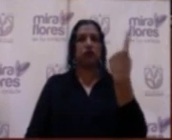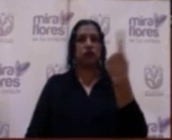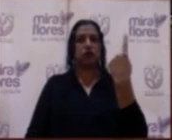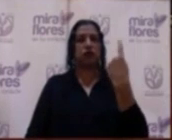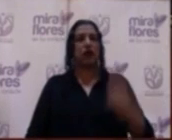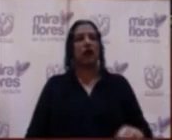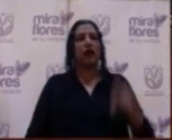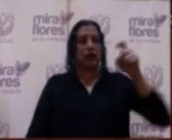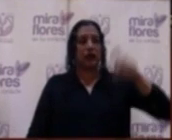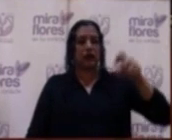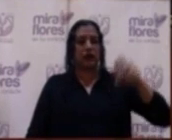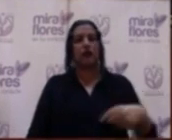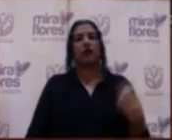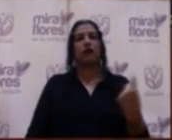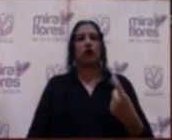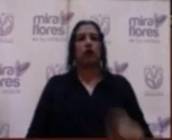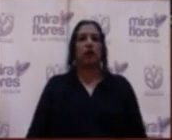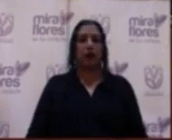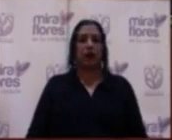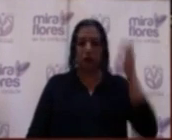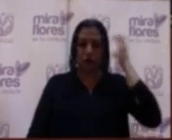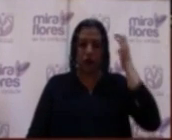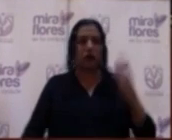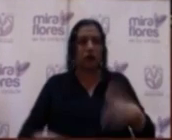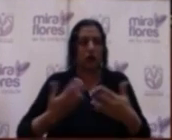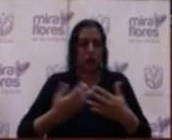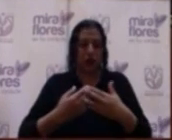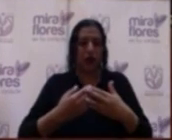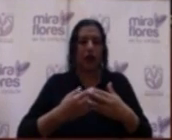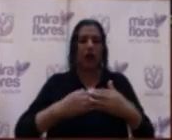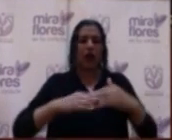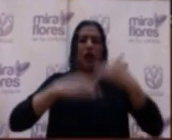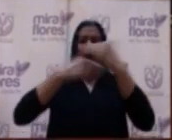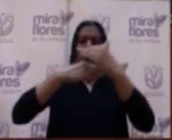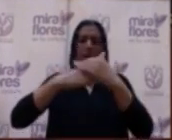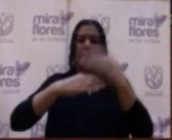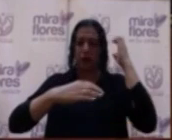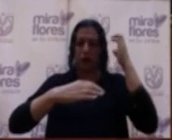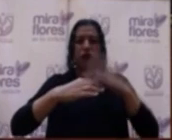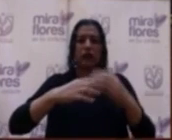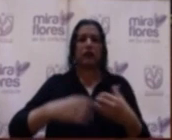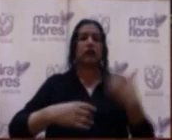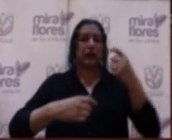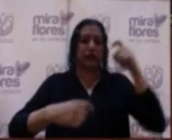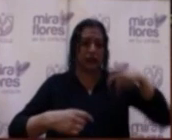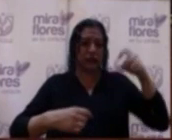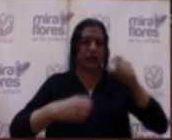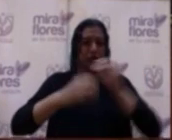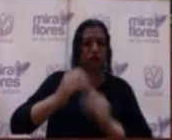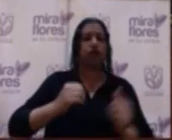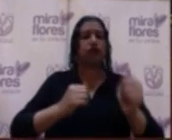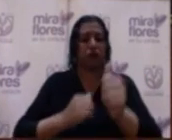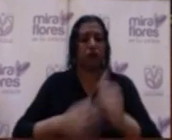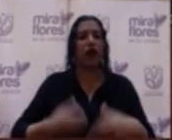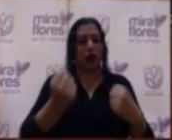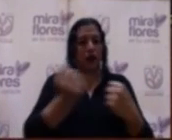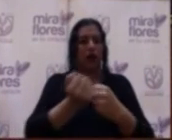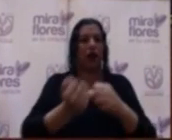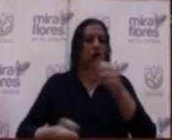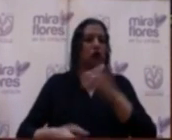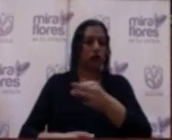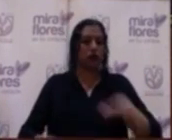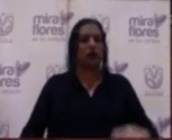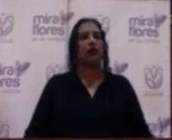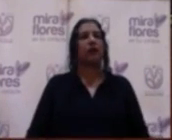no solamente a los miraflorinos, sino un poco más allá también de las fronteras miraflorinas, cuando sea una necesidad de los bomberos. Y